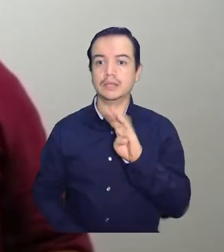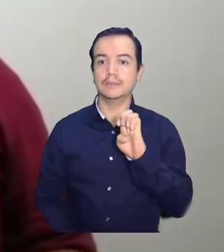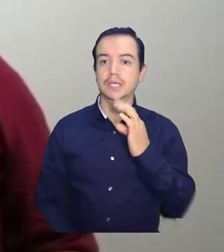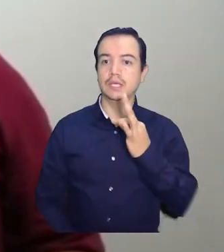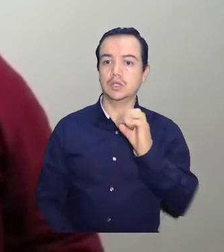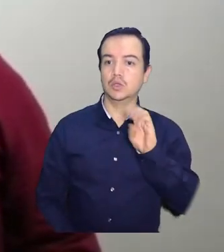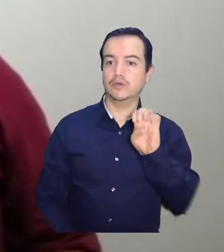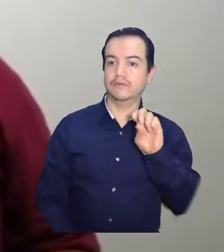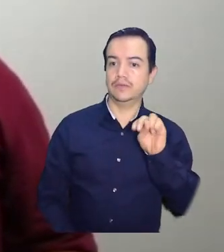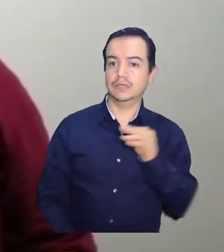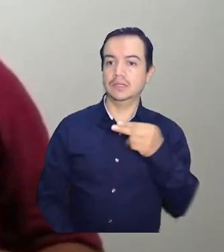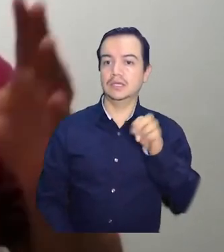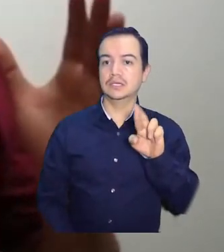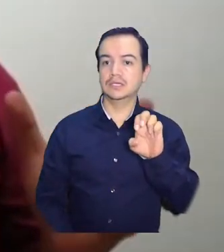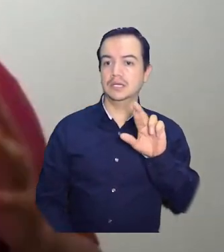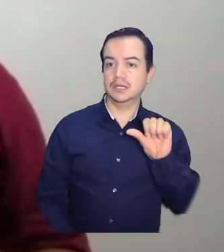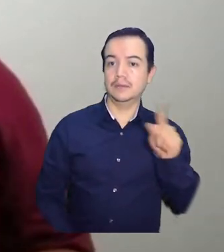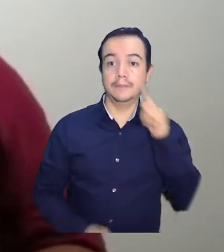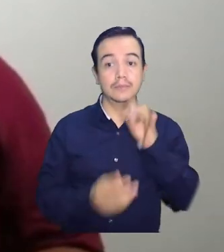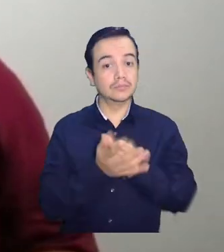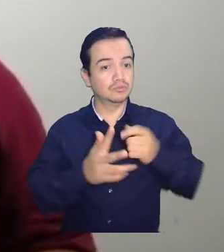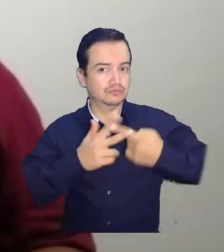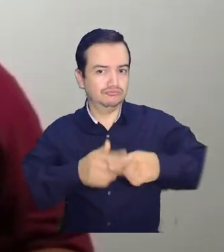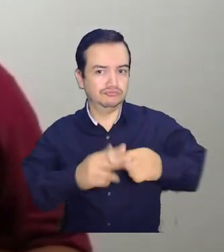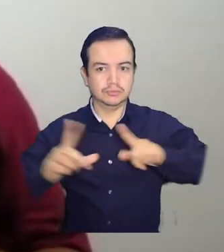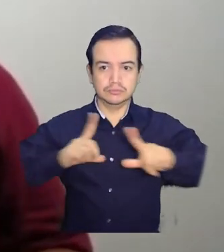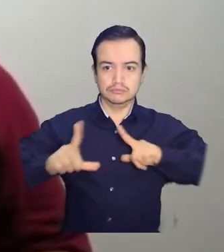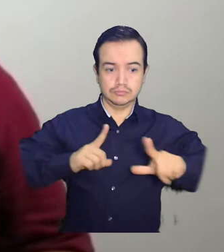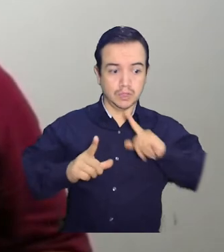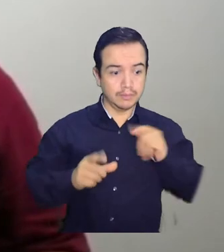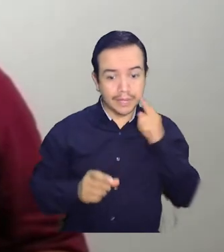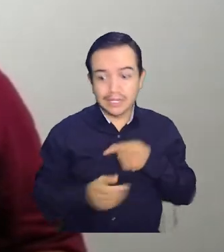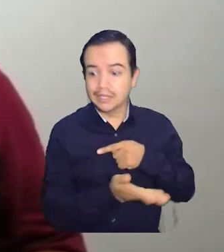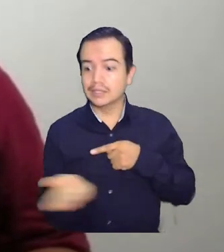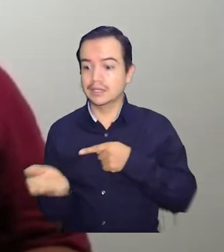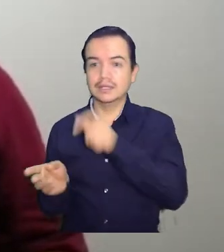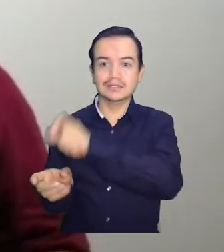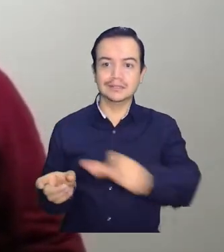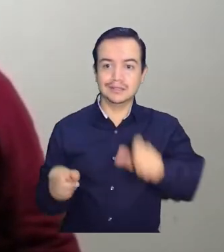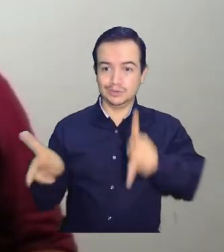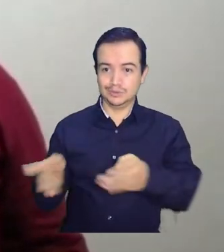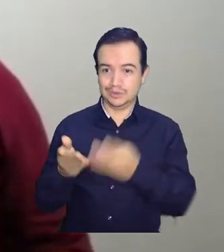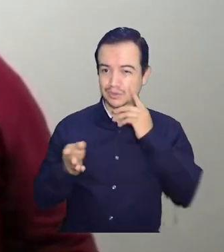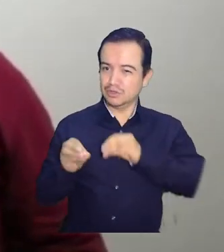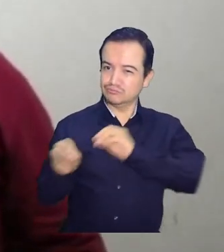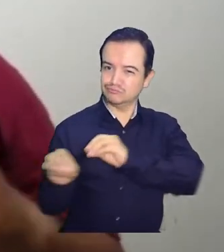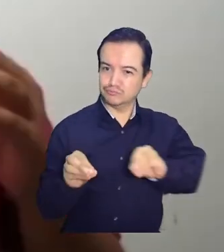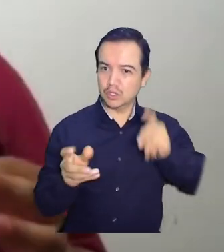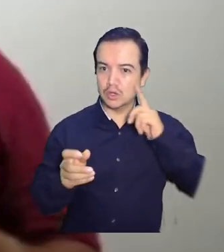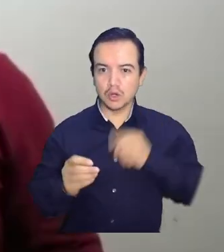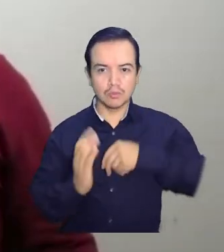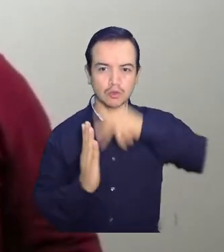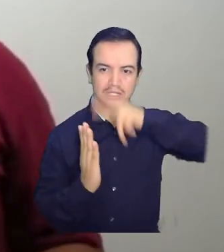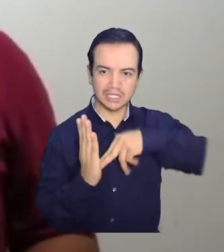un taller de liderazgo, el cual le apostaba a mejorar las habilidades de los estudiantes en áreas específicas como